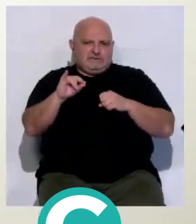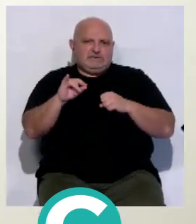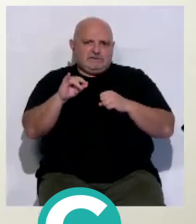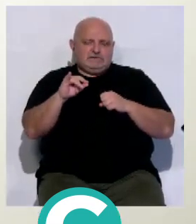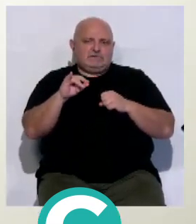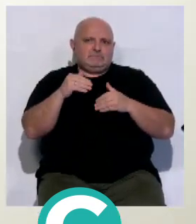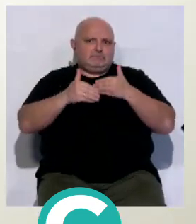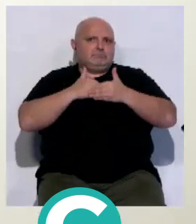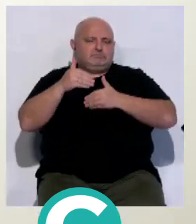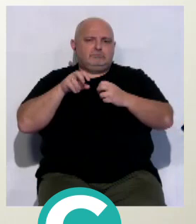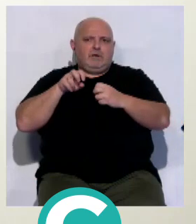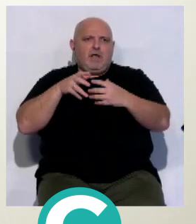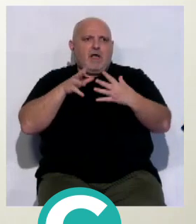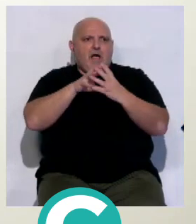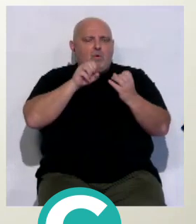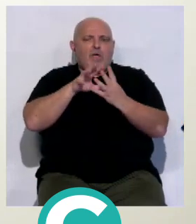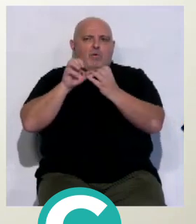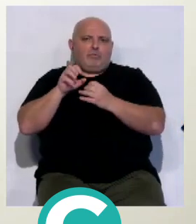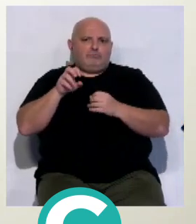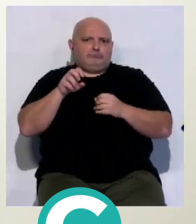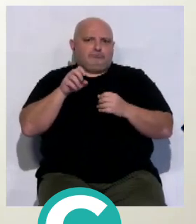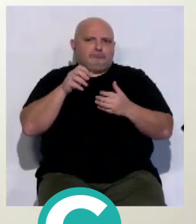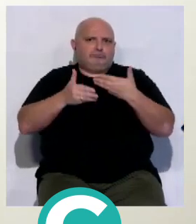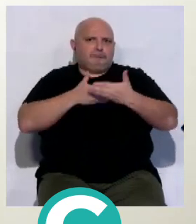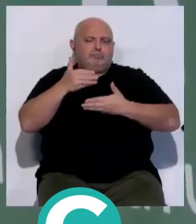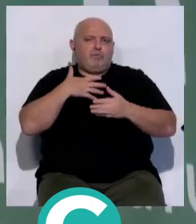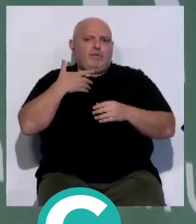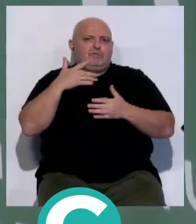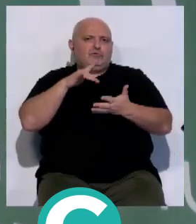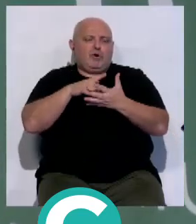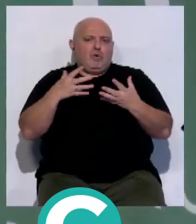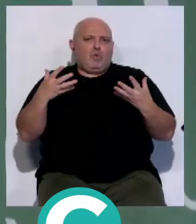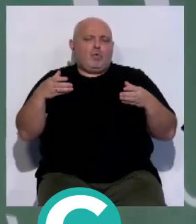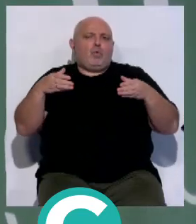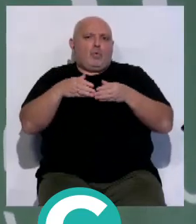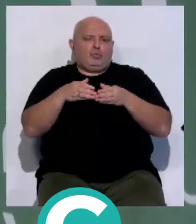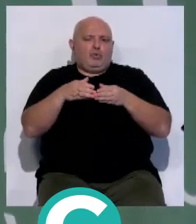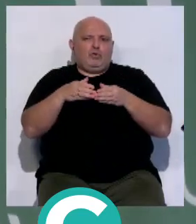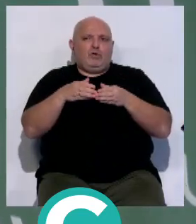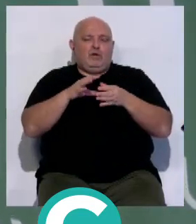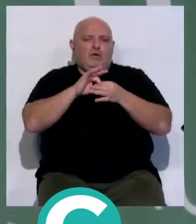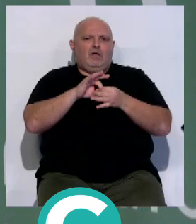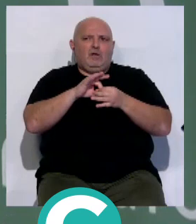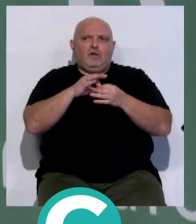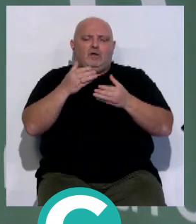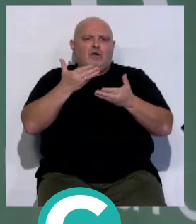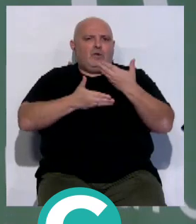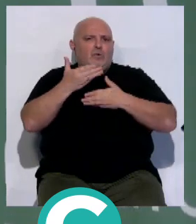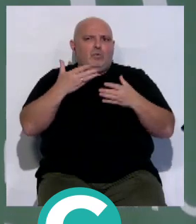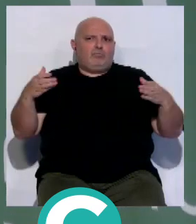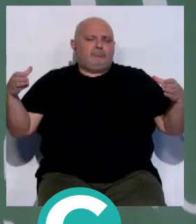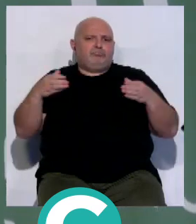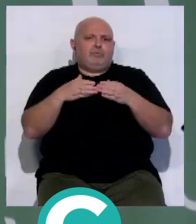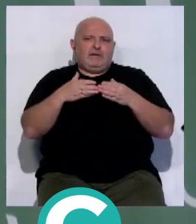caso, nos sentaremos con todo para acordar hasta dónde podemos llegar juntos. Pero a mí la oposición no deja ser una masa